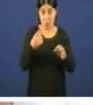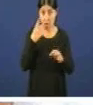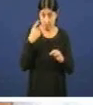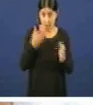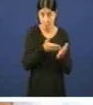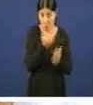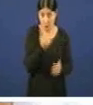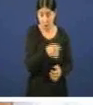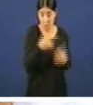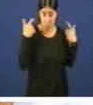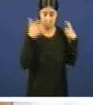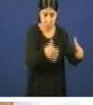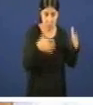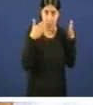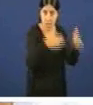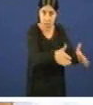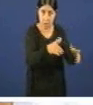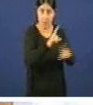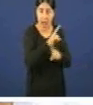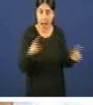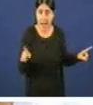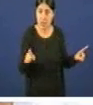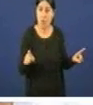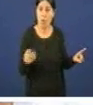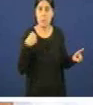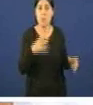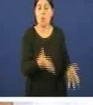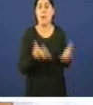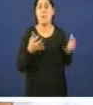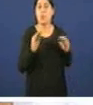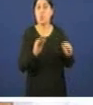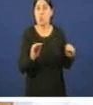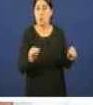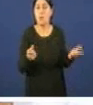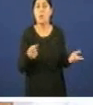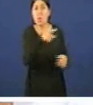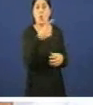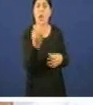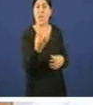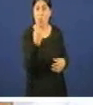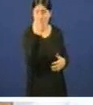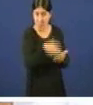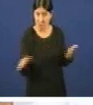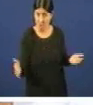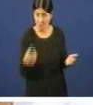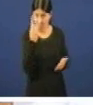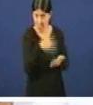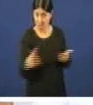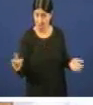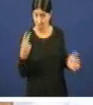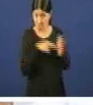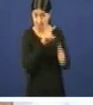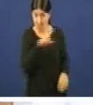vai dedicar cada ano dos seus beneficios iso que son un millón un millón no ano 2011